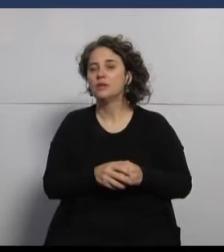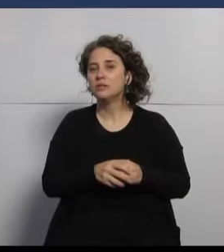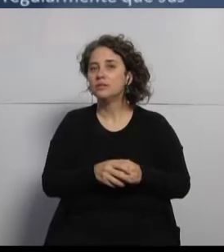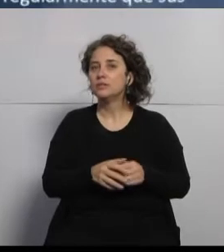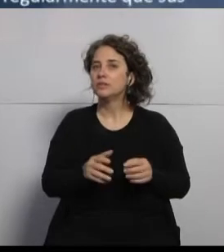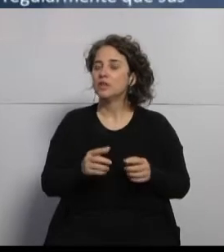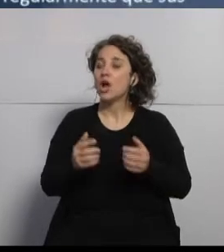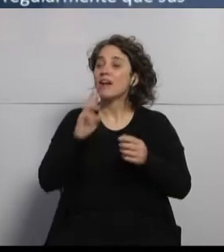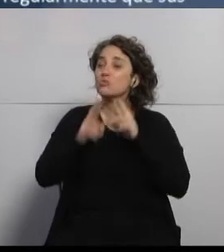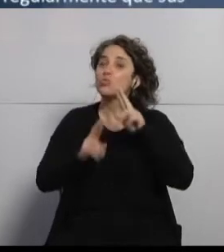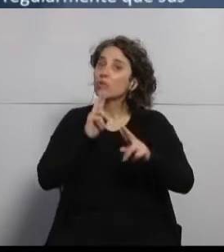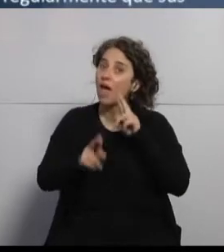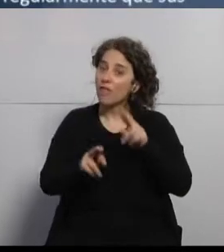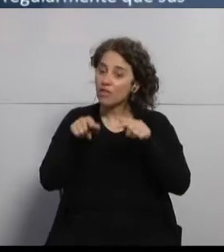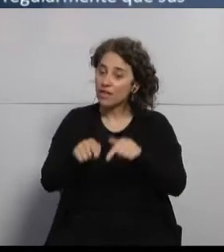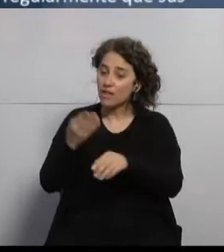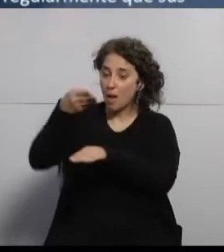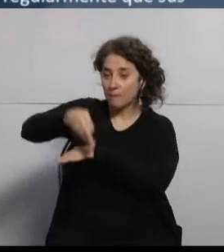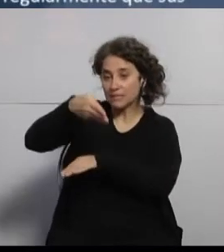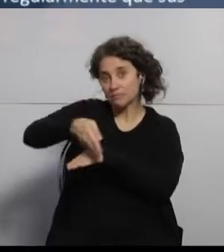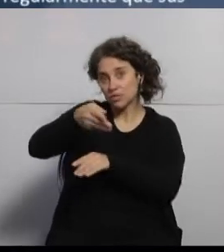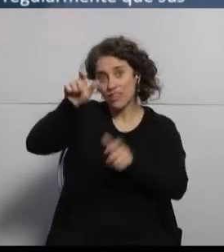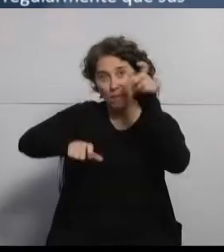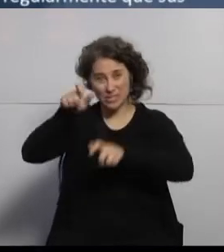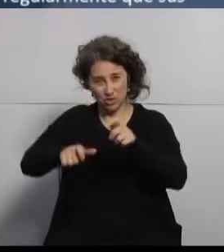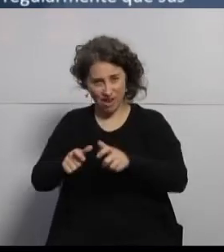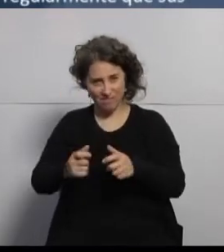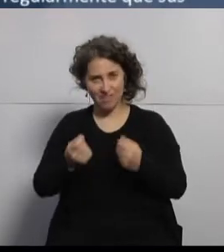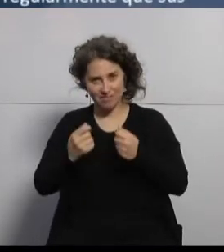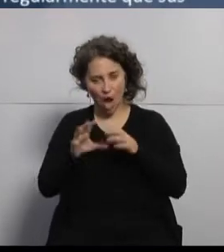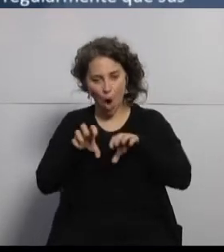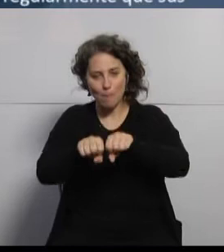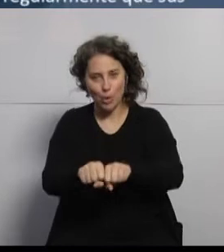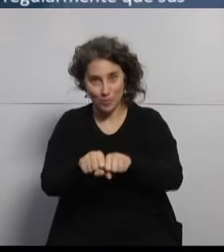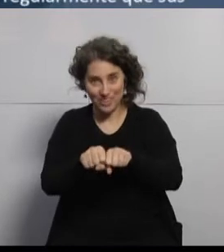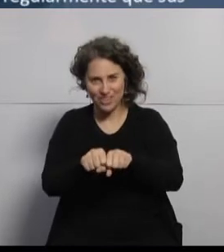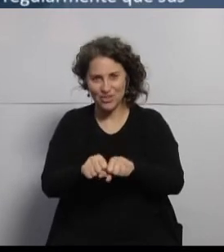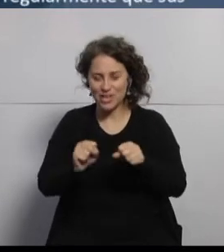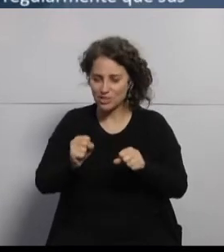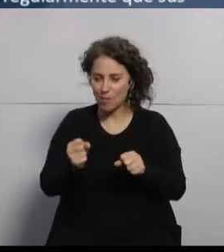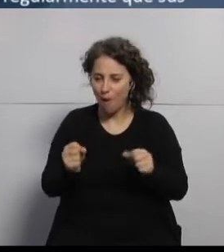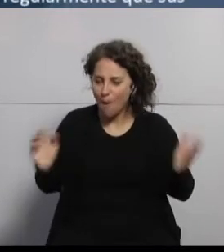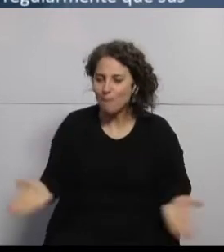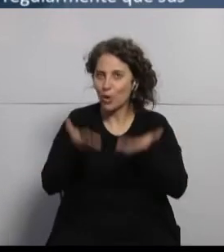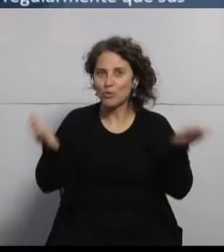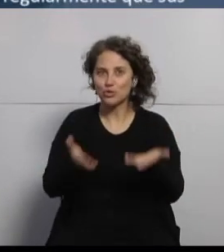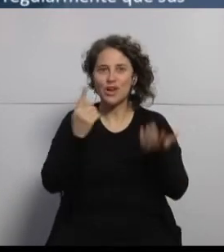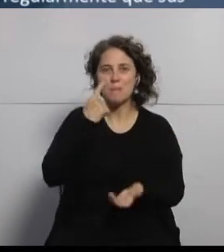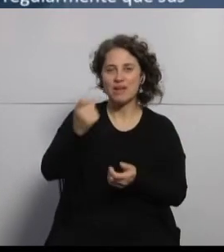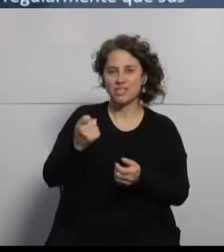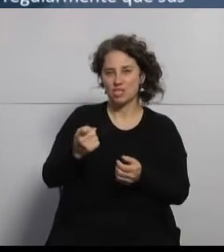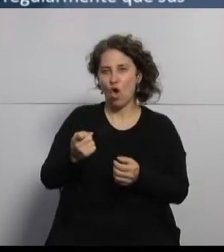Los resultados de estas participaciones, cuando están involucrados, ha sido la promoción, prevención, las tasas de